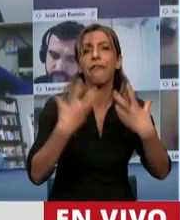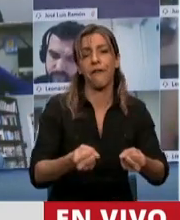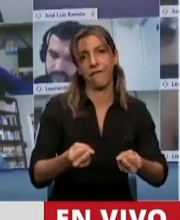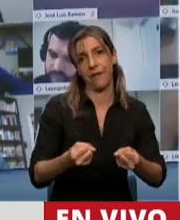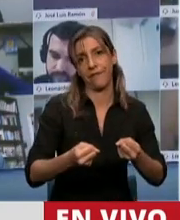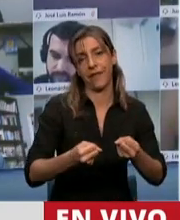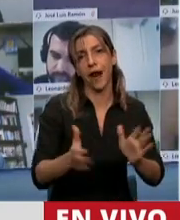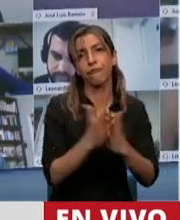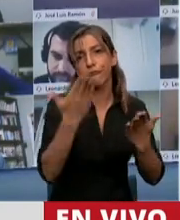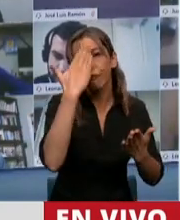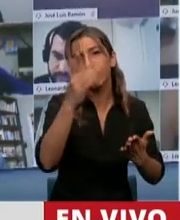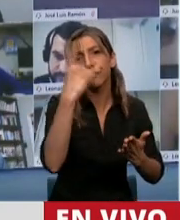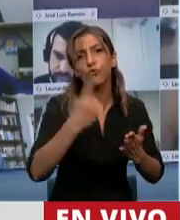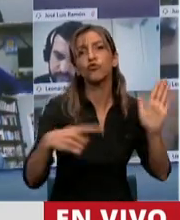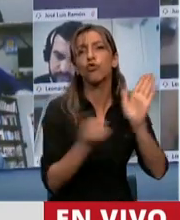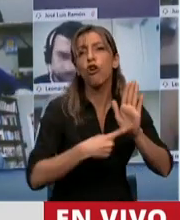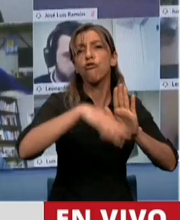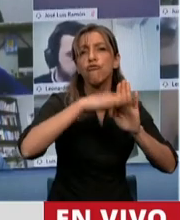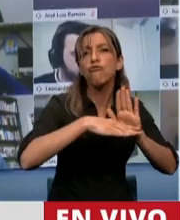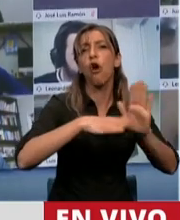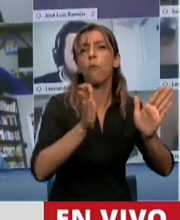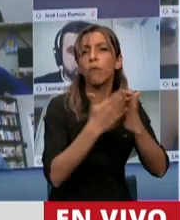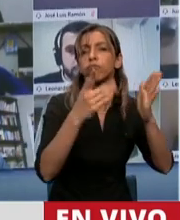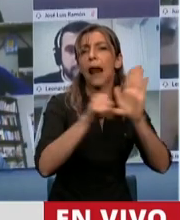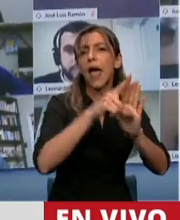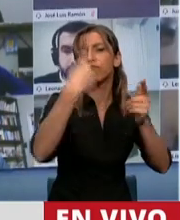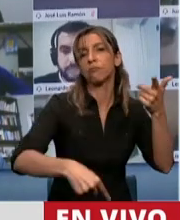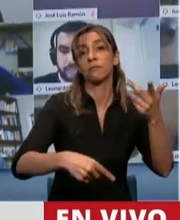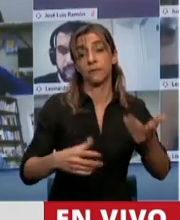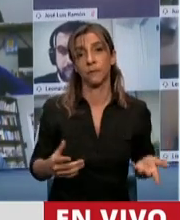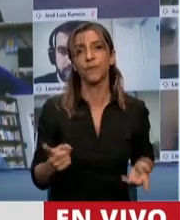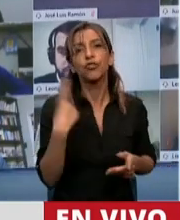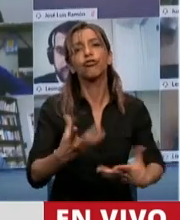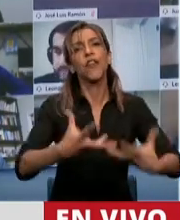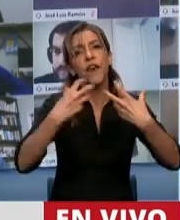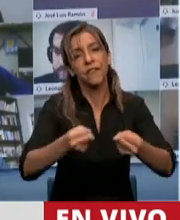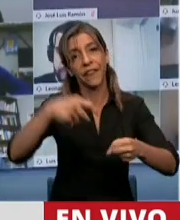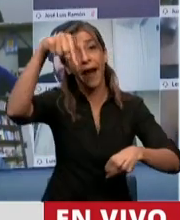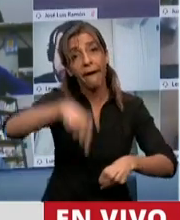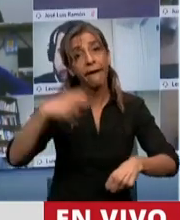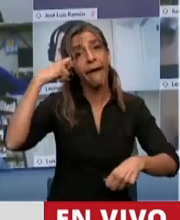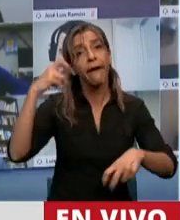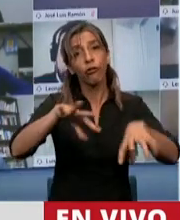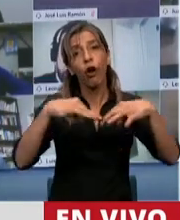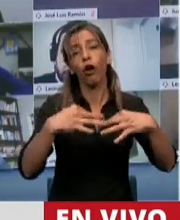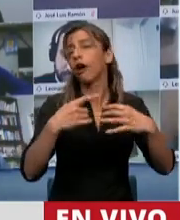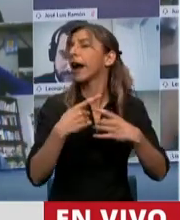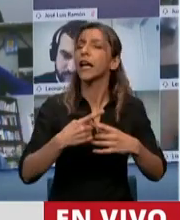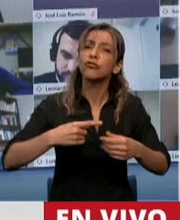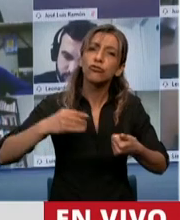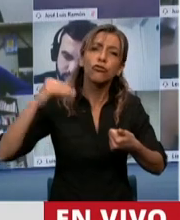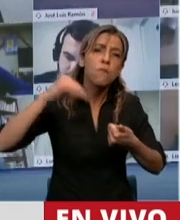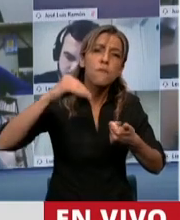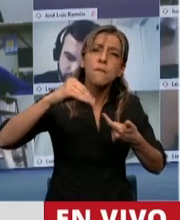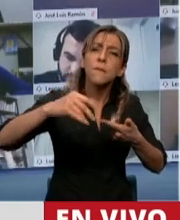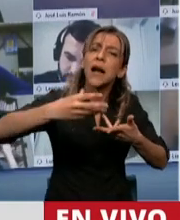a llevar puestos. Y la vamos a defender en este Parlamento las veces que sea necesario. Y quiero